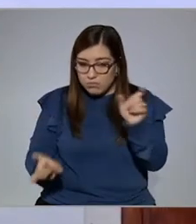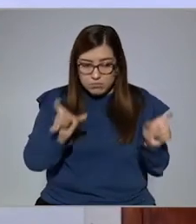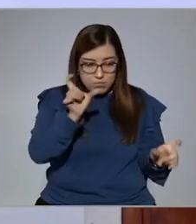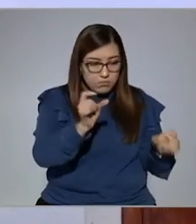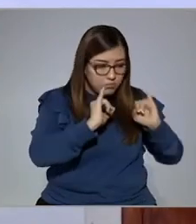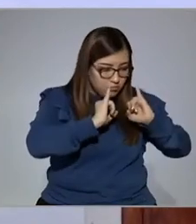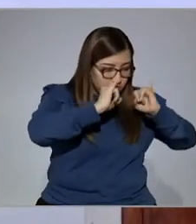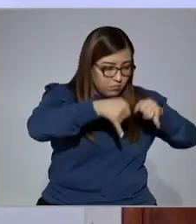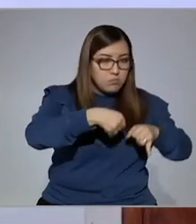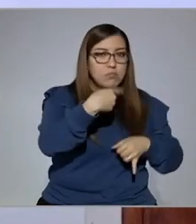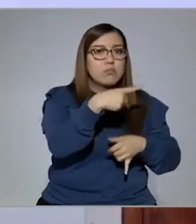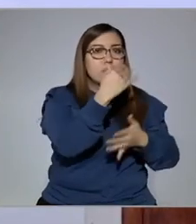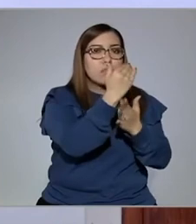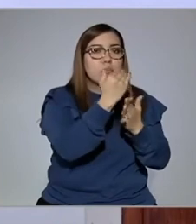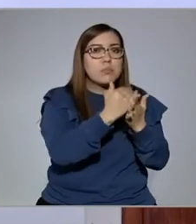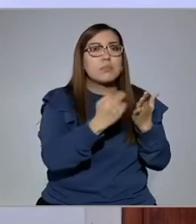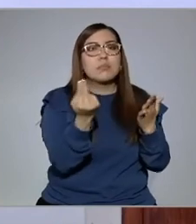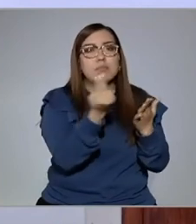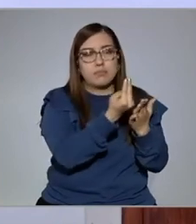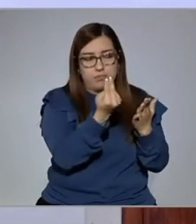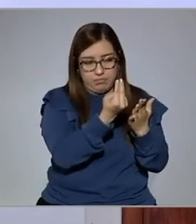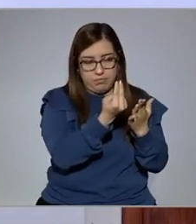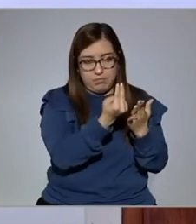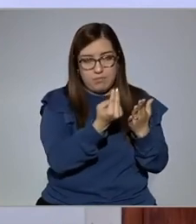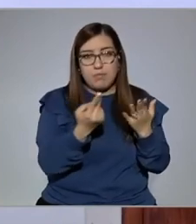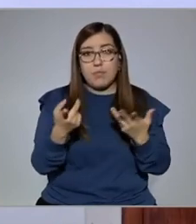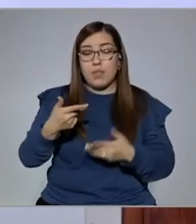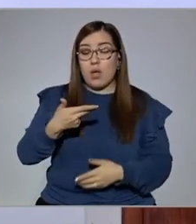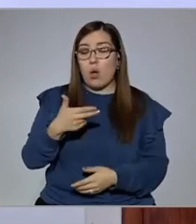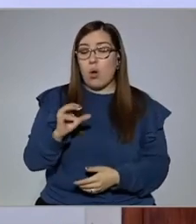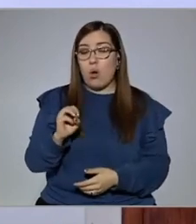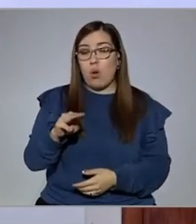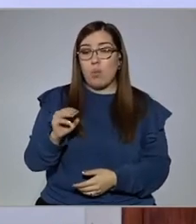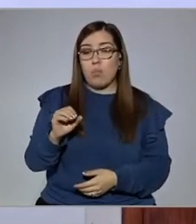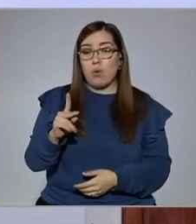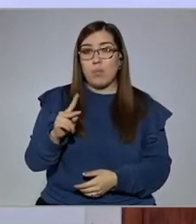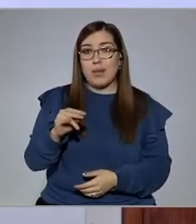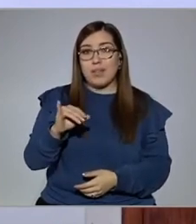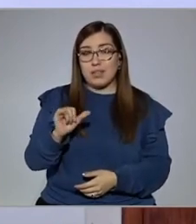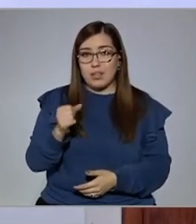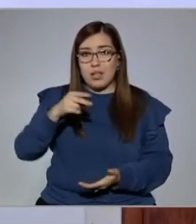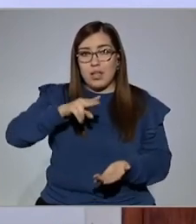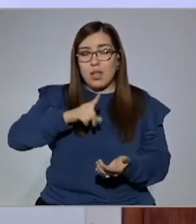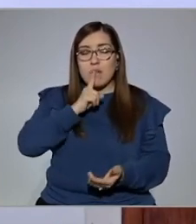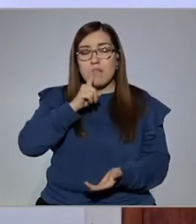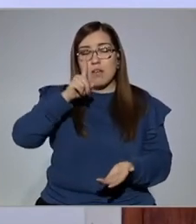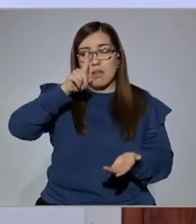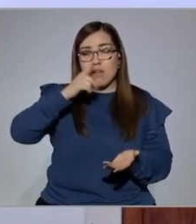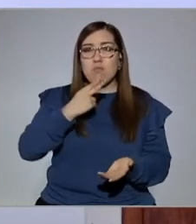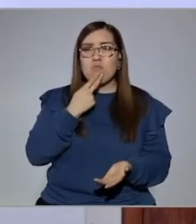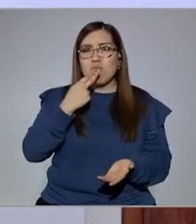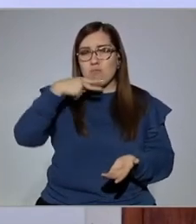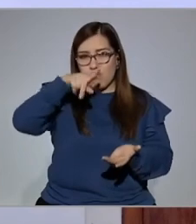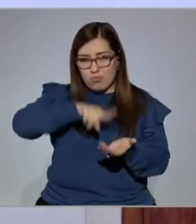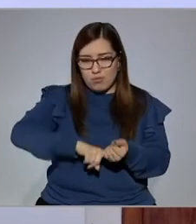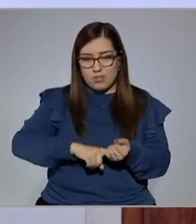homeopatía entonces utilizamos medicamentos de todos los reinos. Utilizamos minerales, vegetales, animales,